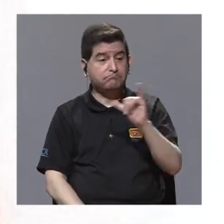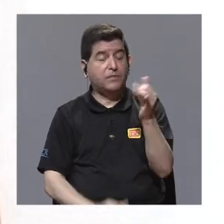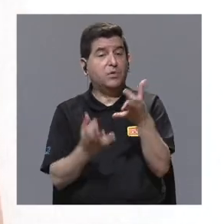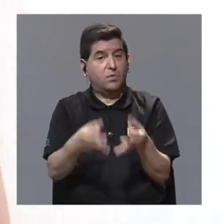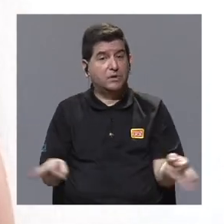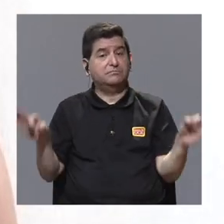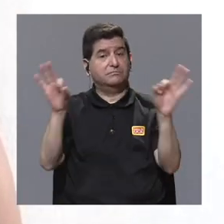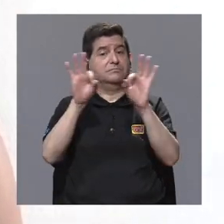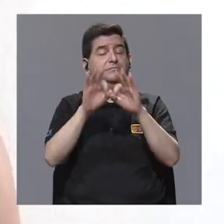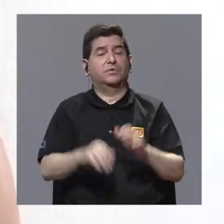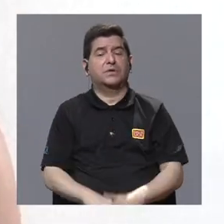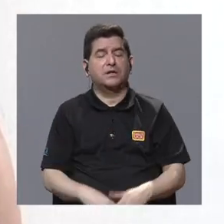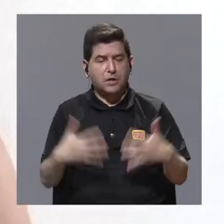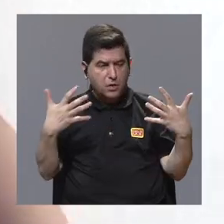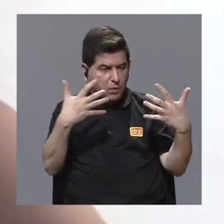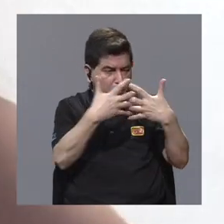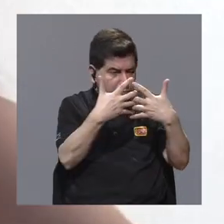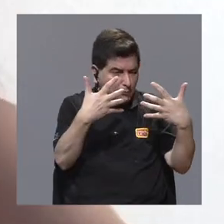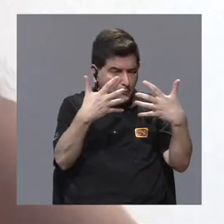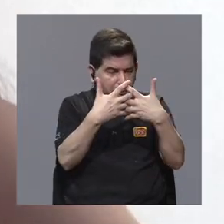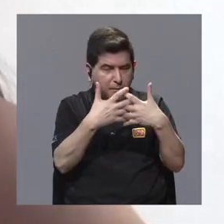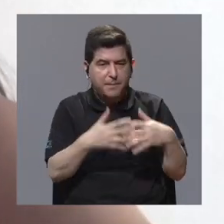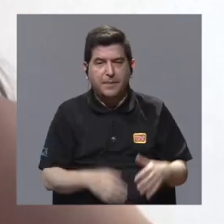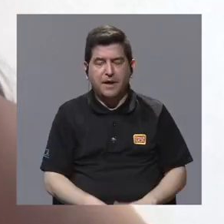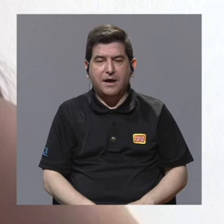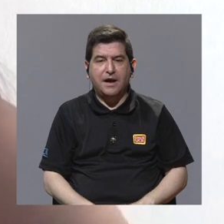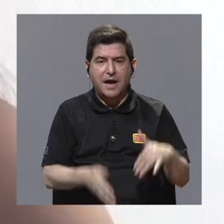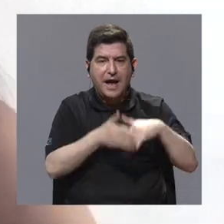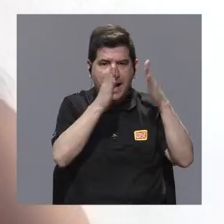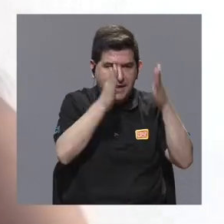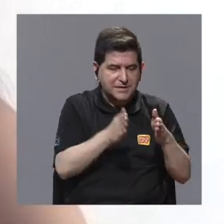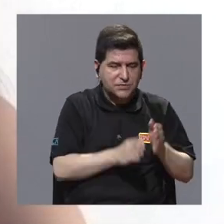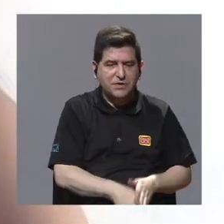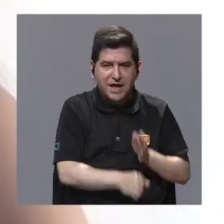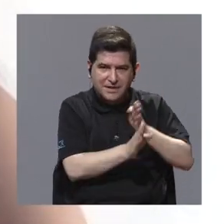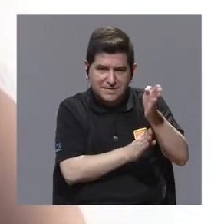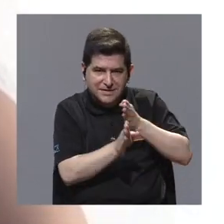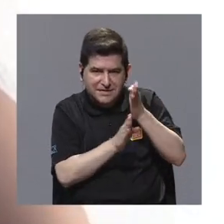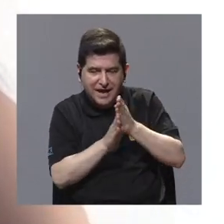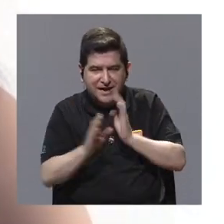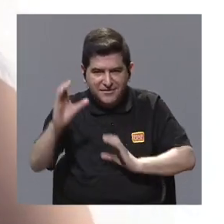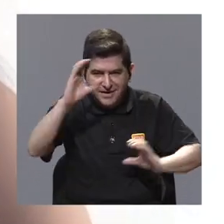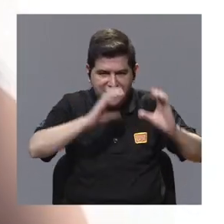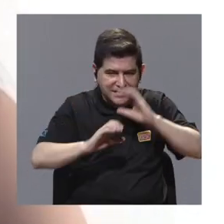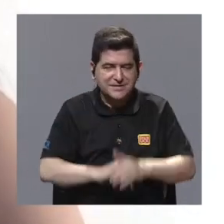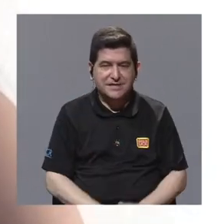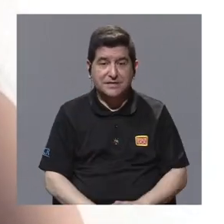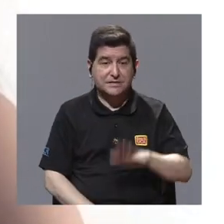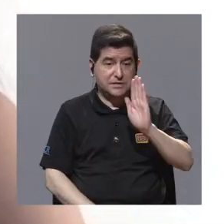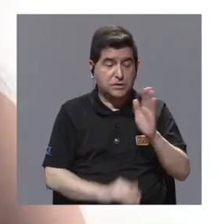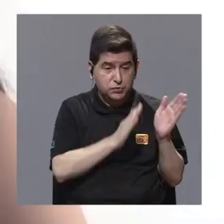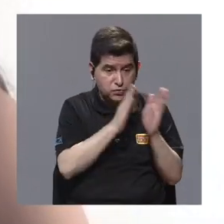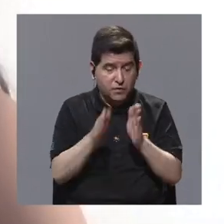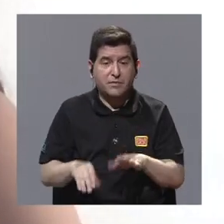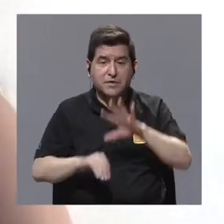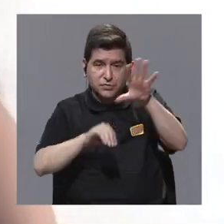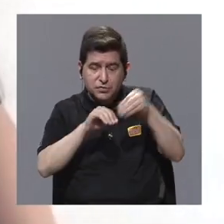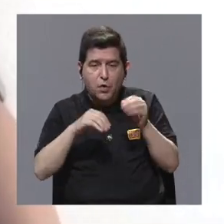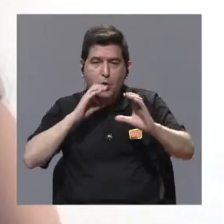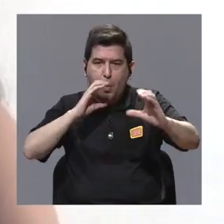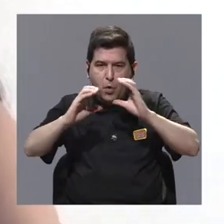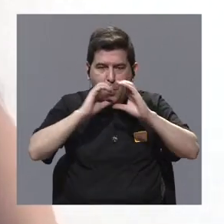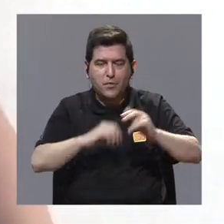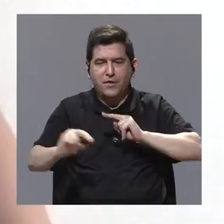Y también, pues muy importante, complementar la formación de estudiantes de carreras científicas, pues con